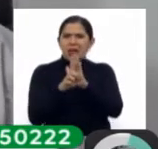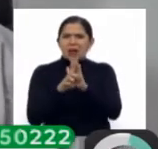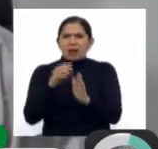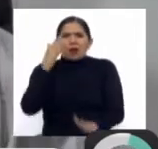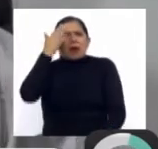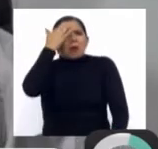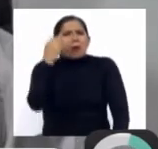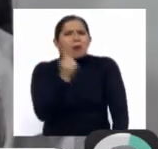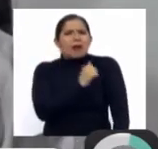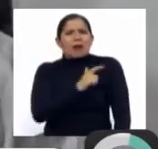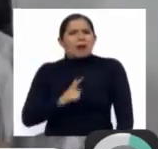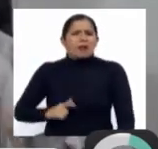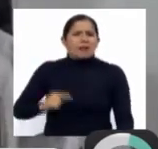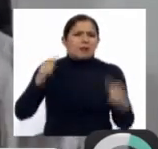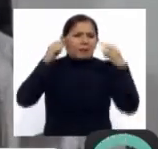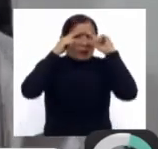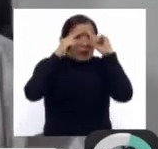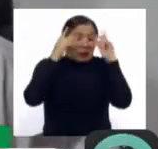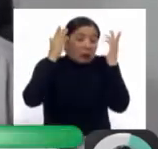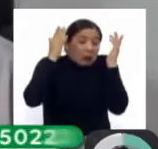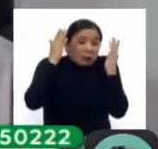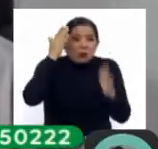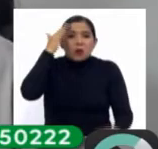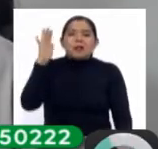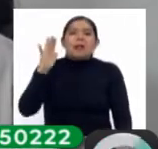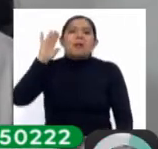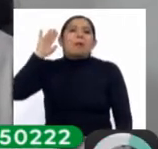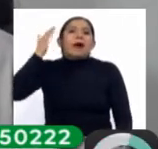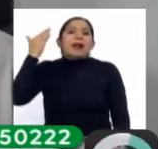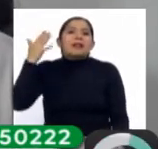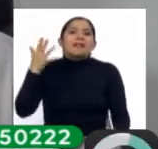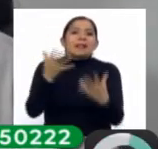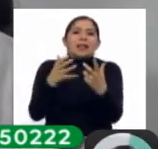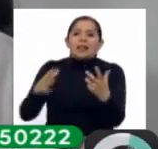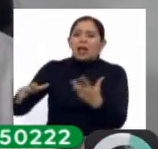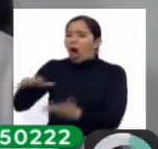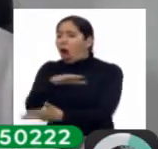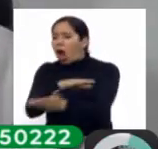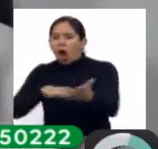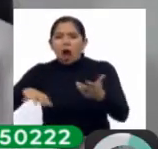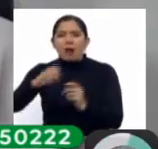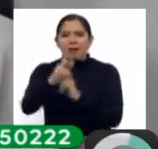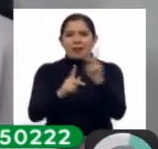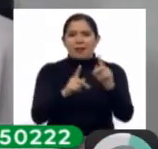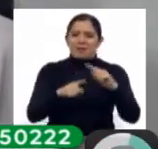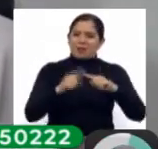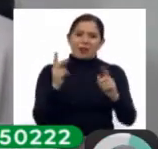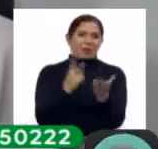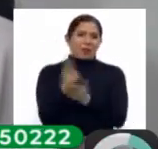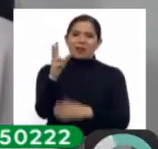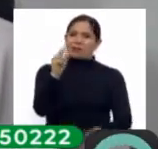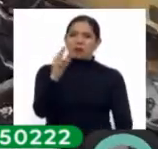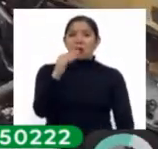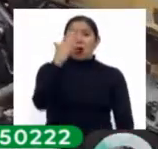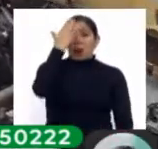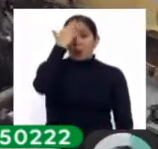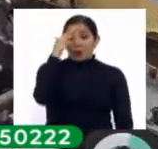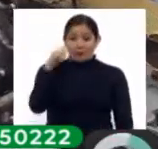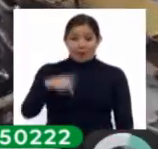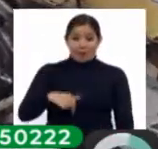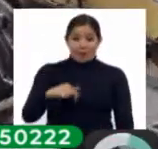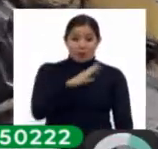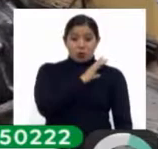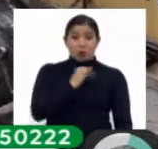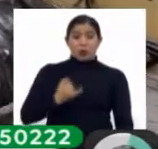Villa? Simplemente, reitero, por un discurso distractivo. Nada cierto porque no nos ha presentado hasta el